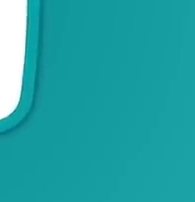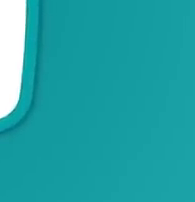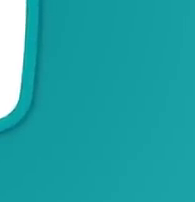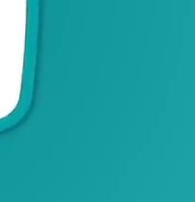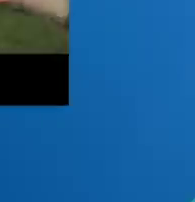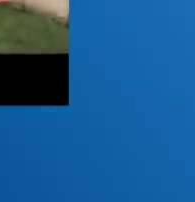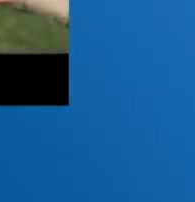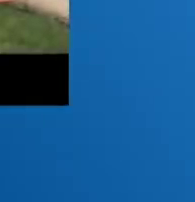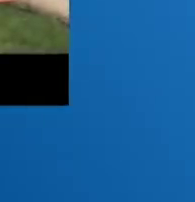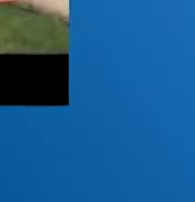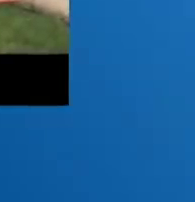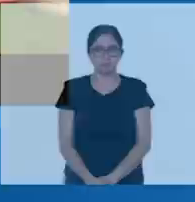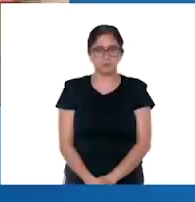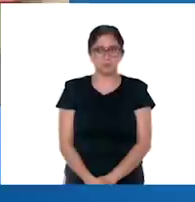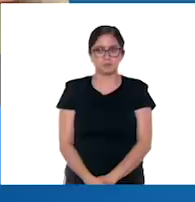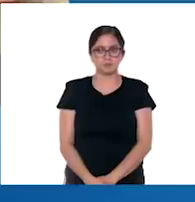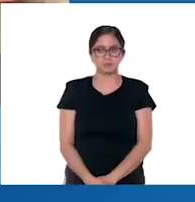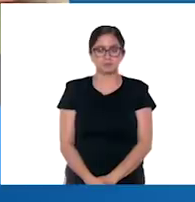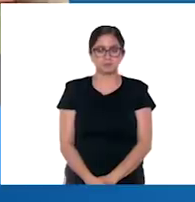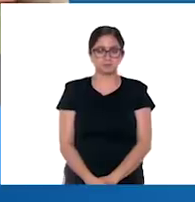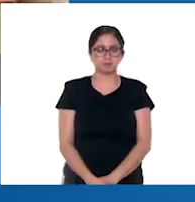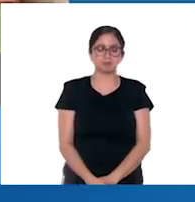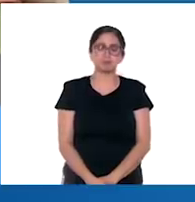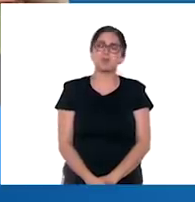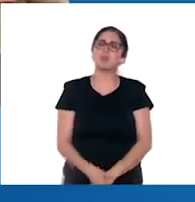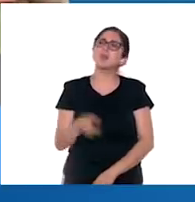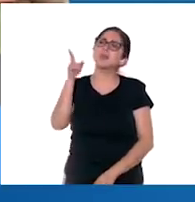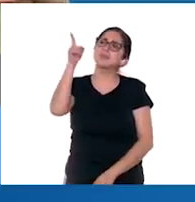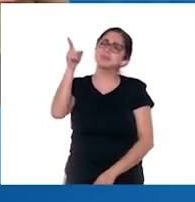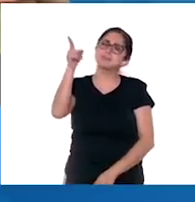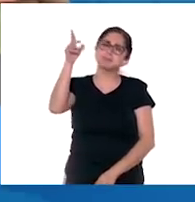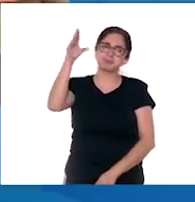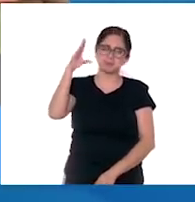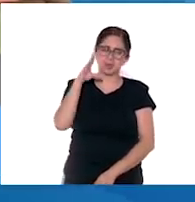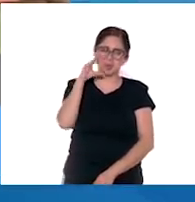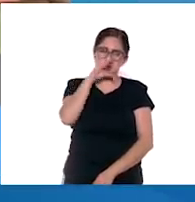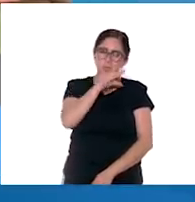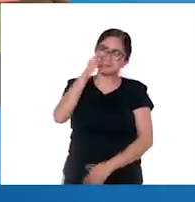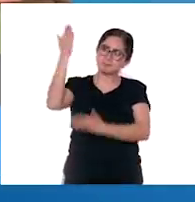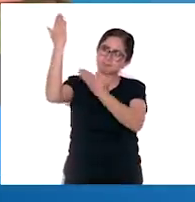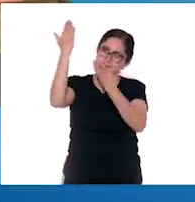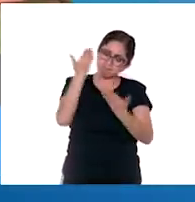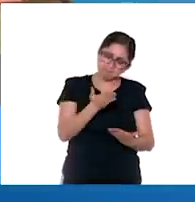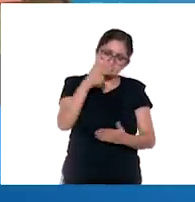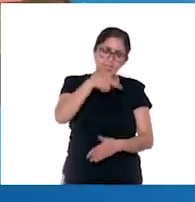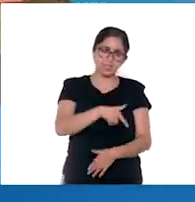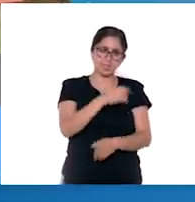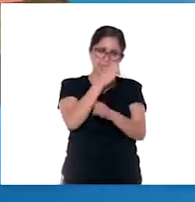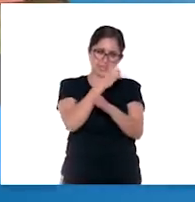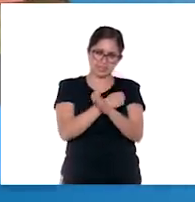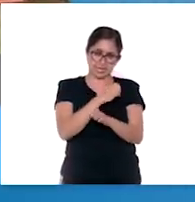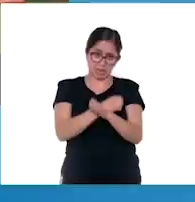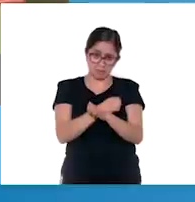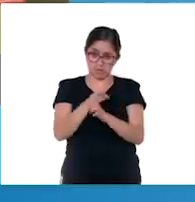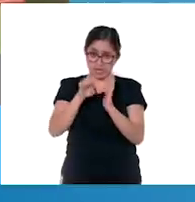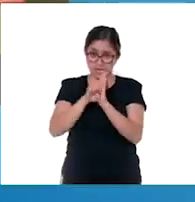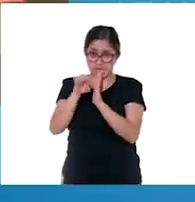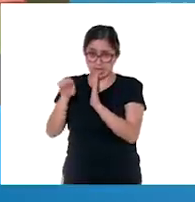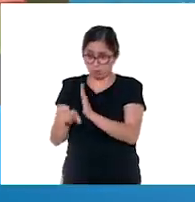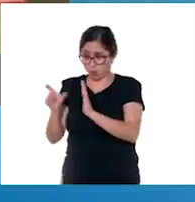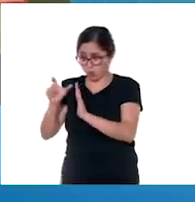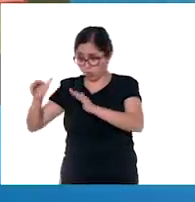Cuando llegaron como esclavos y como esclavas, como personas esclavizadas, porque no eran esclavos al nacer, sino que los